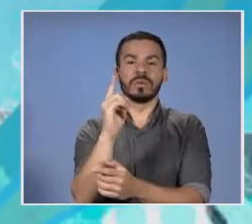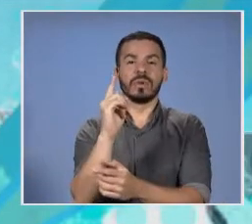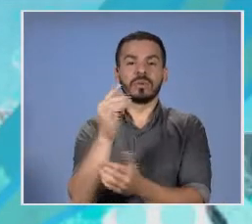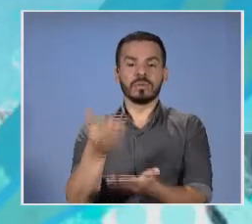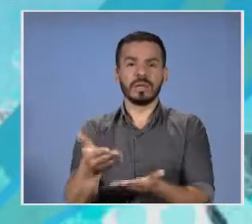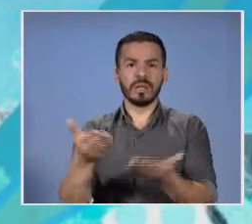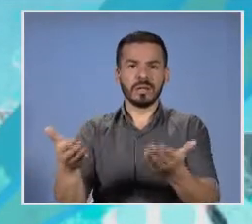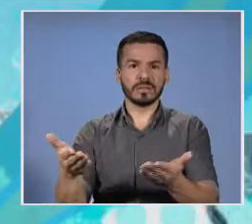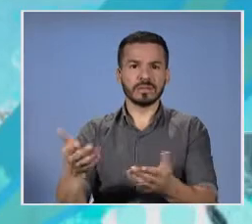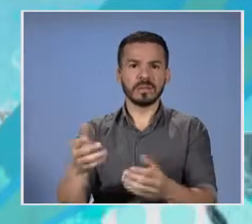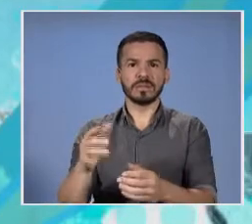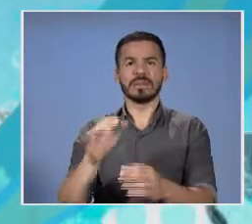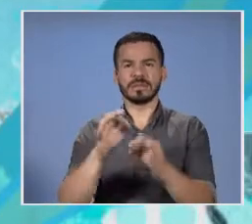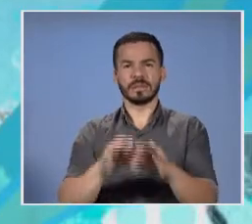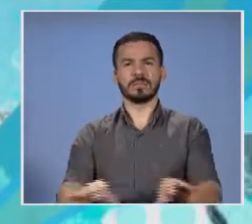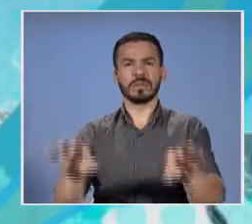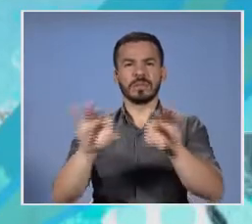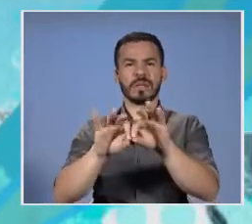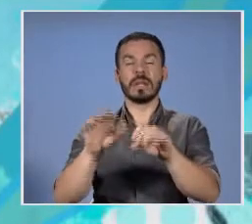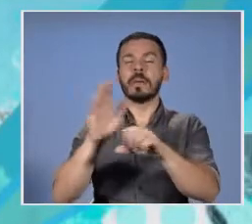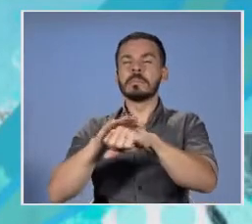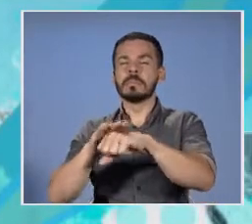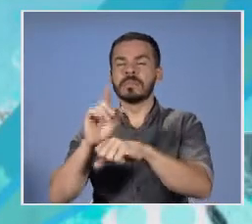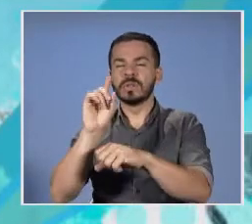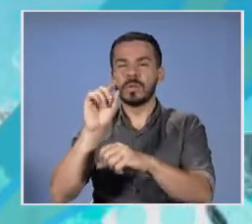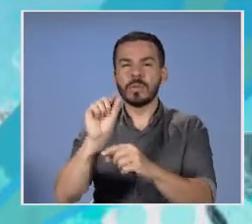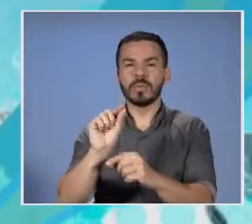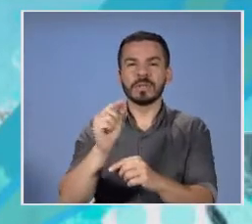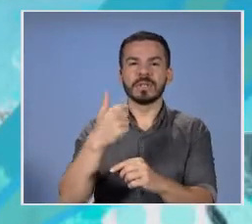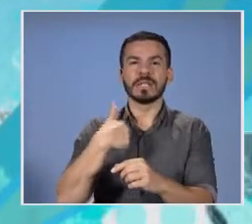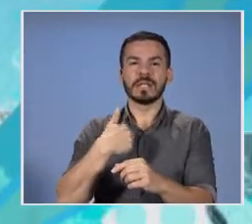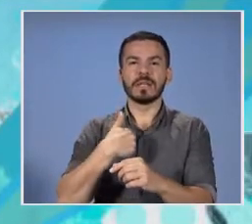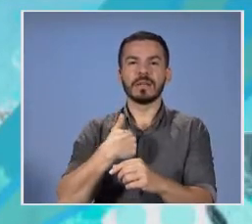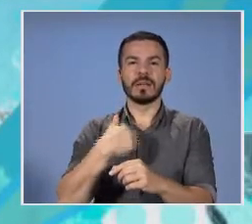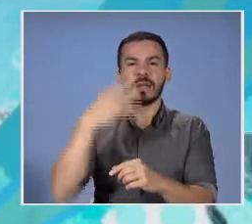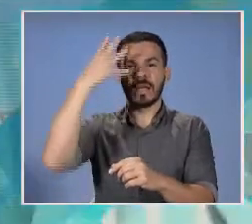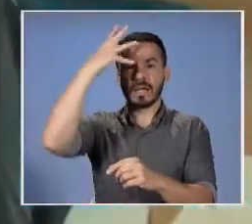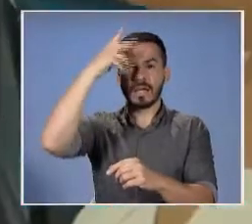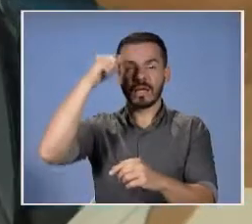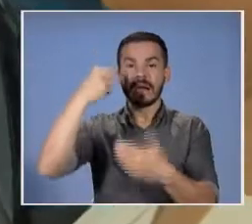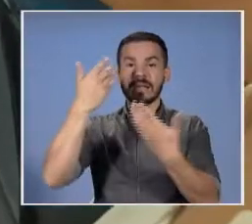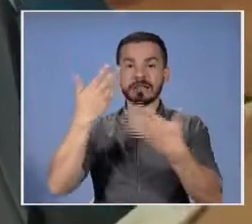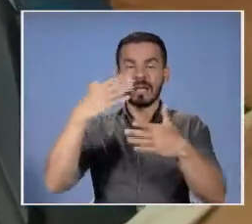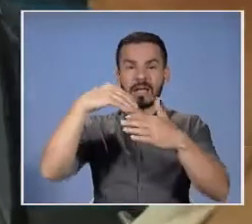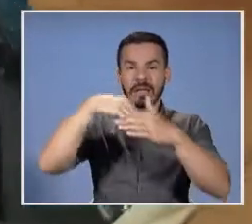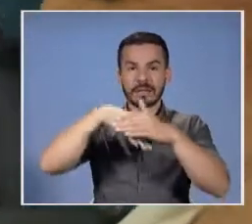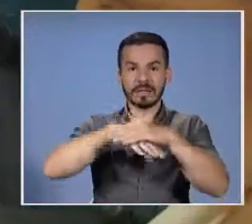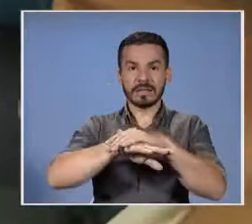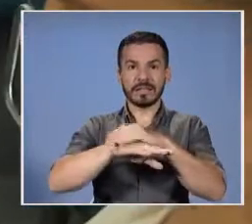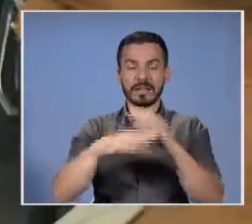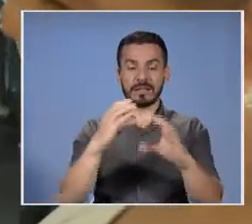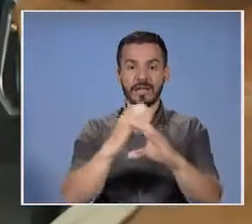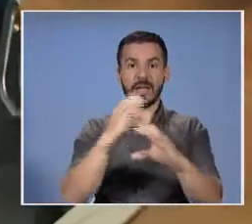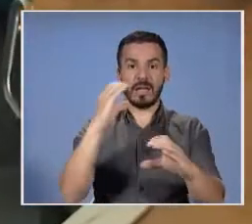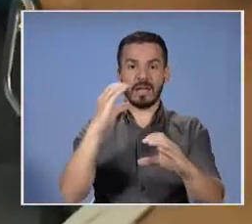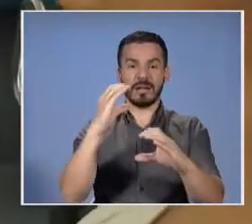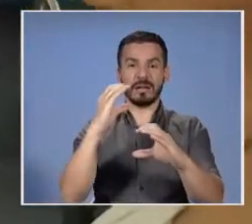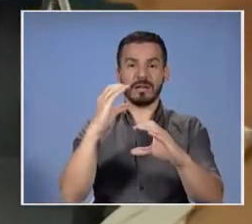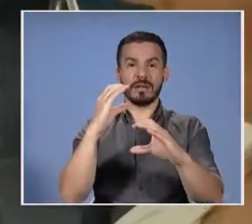de los elementos, además, importantes. Permítanos un minuto, Argentina Artavia, porque Carlos Alvarado ya ingresa al autobús